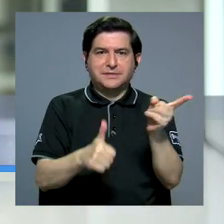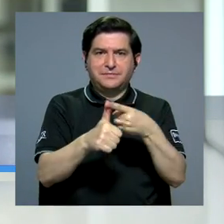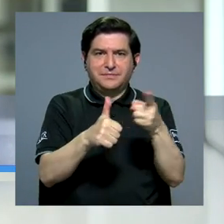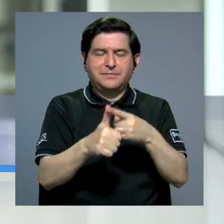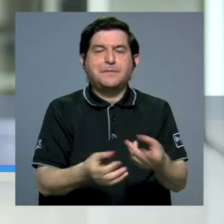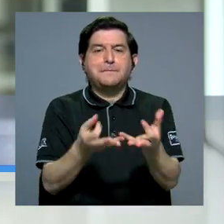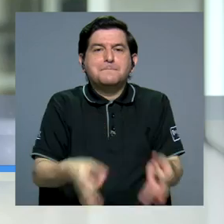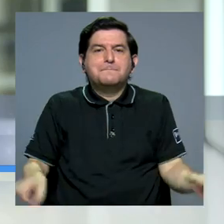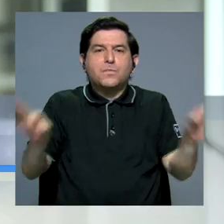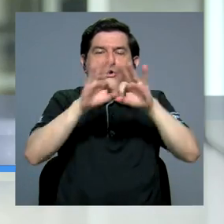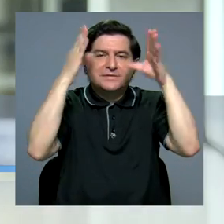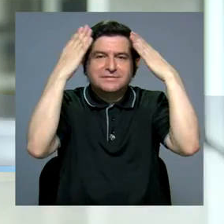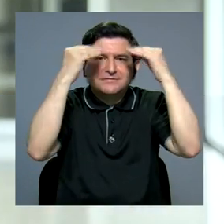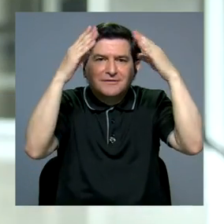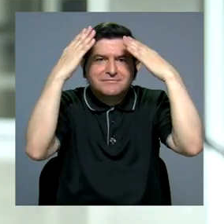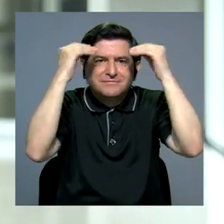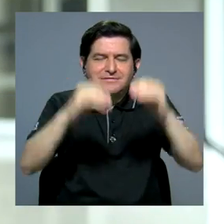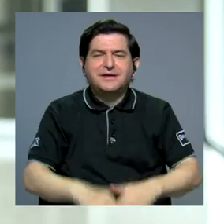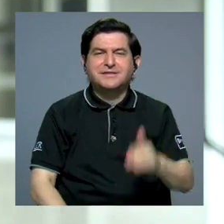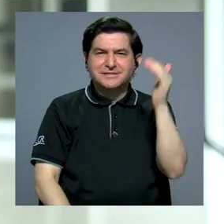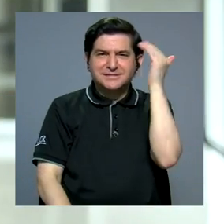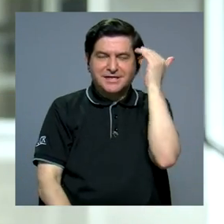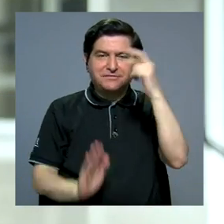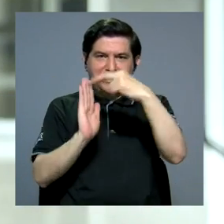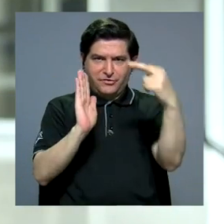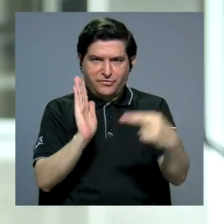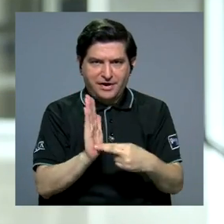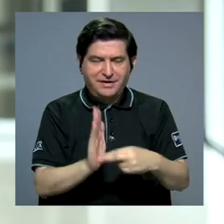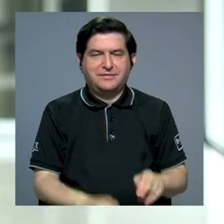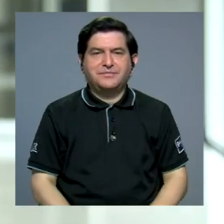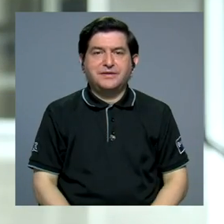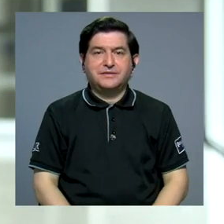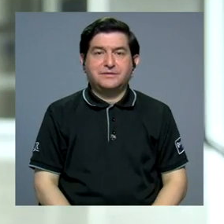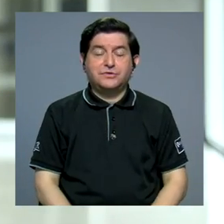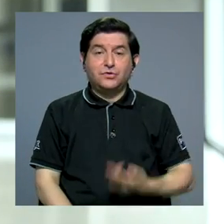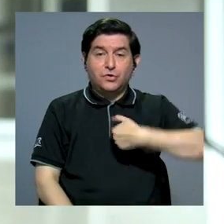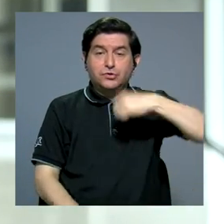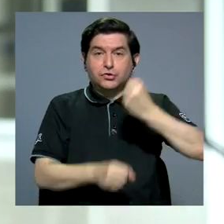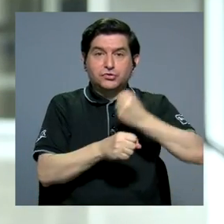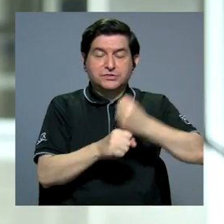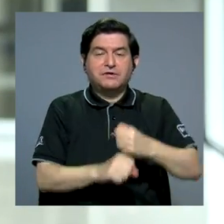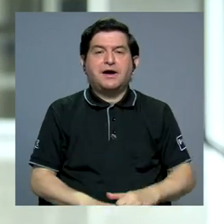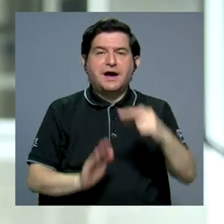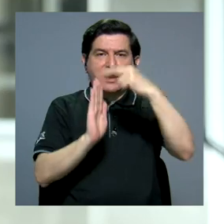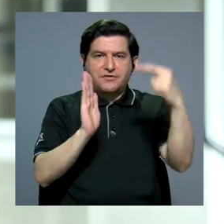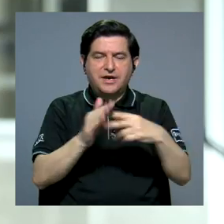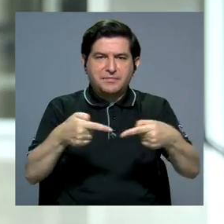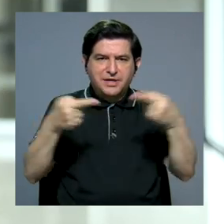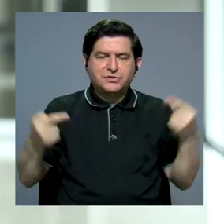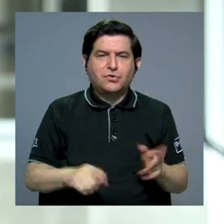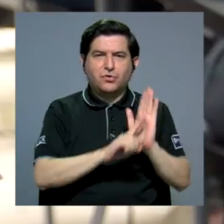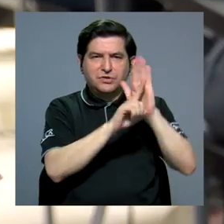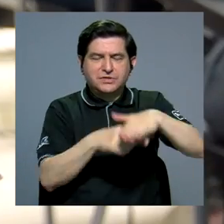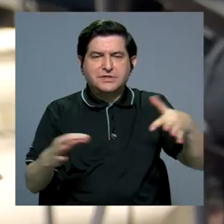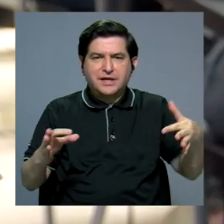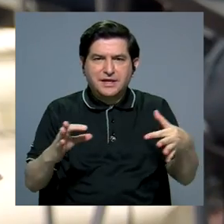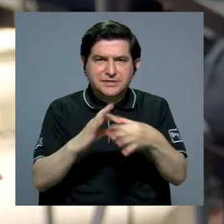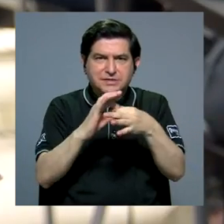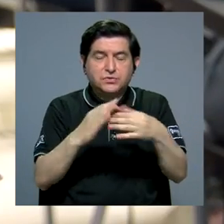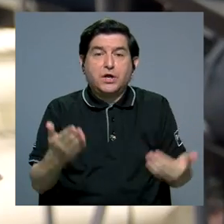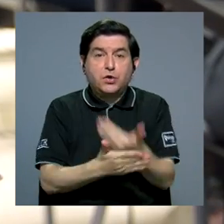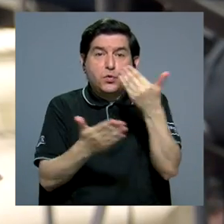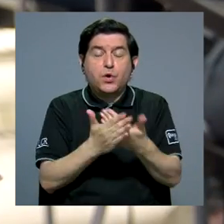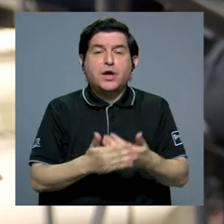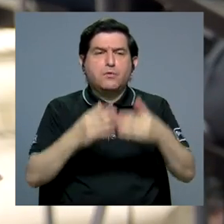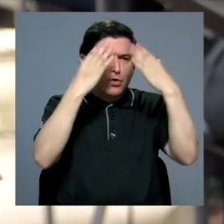primer lugar la importancia de la información, ¿verdad? Conocer el reglamento, recordemos que estamos trabajando con un reglamento contra el hostigamiento sexual nuevo